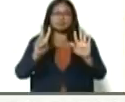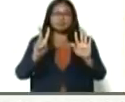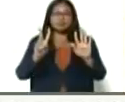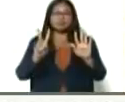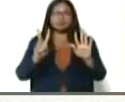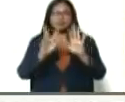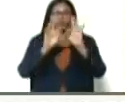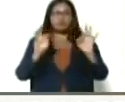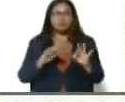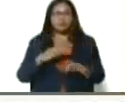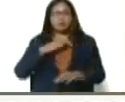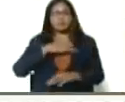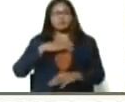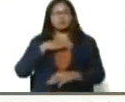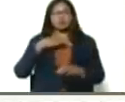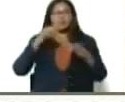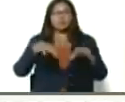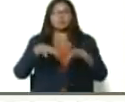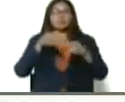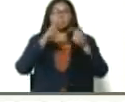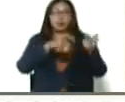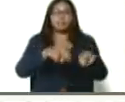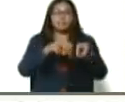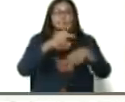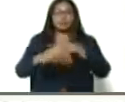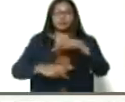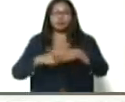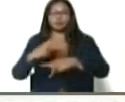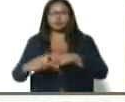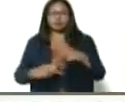de la gran misión Agro Venezuela, producción,